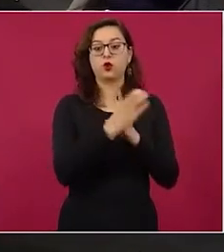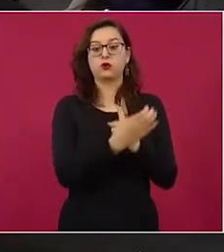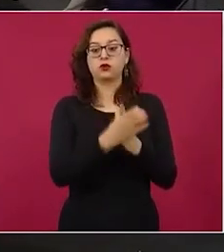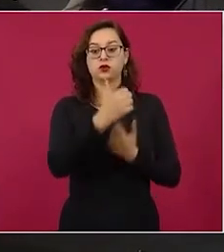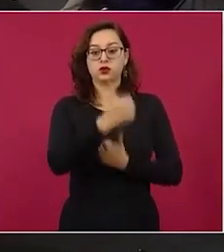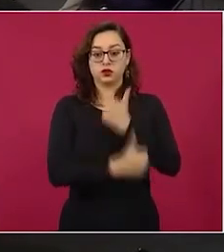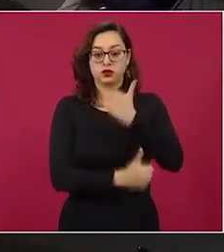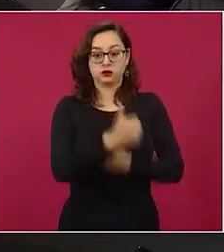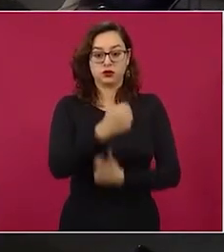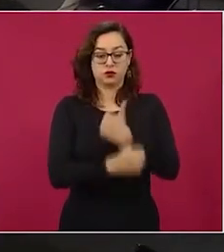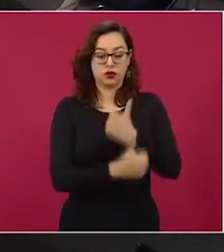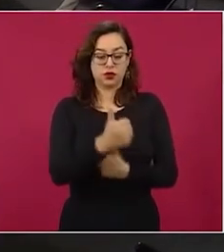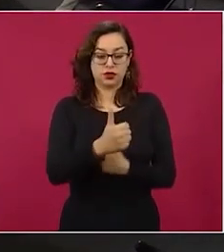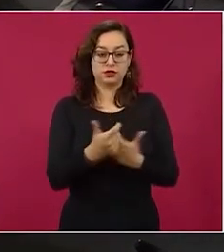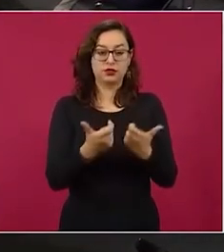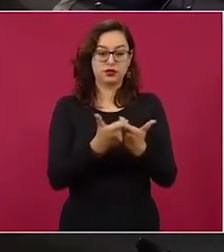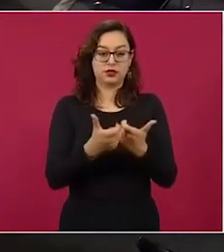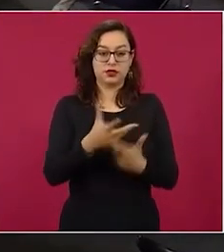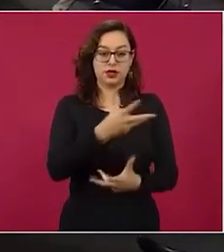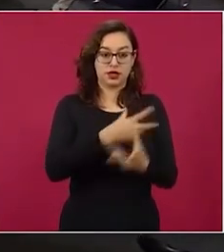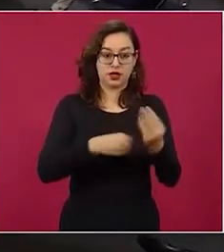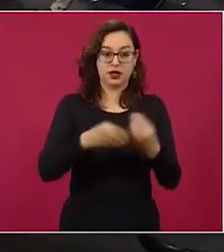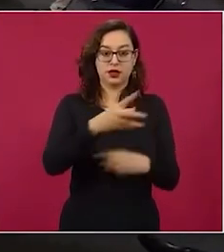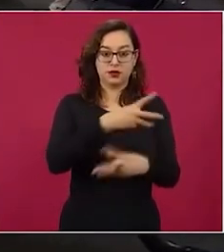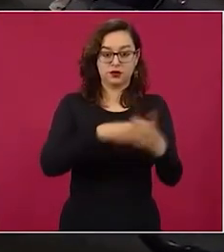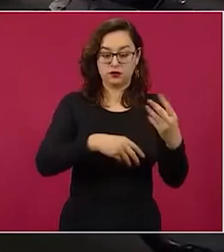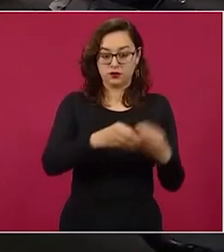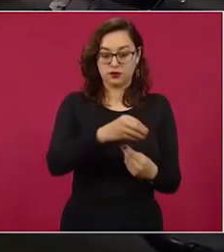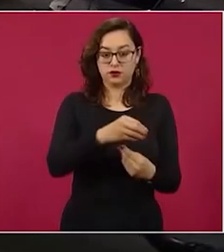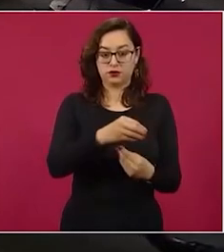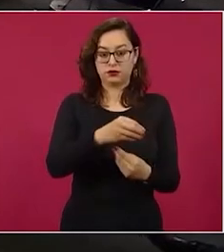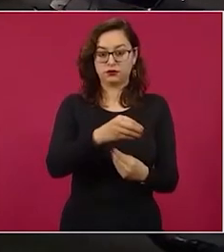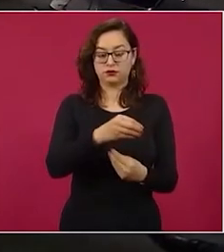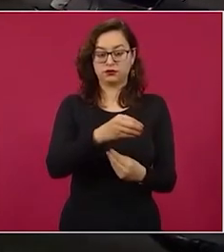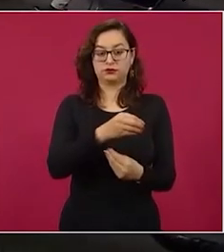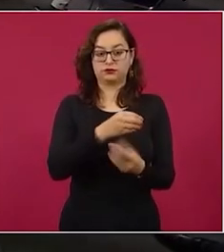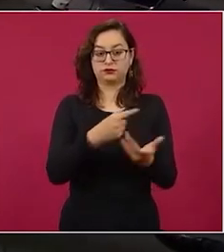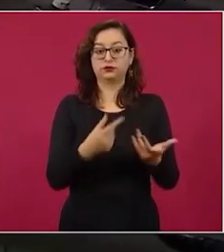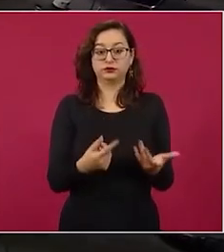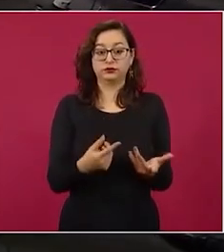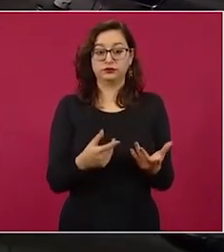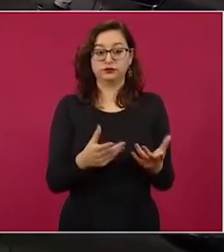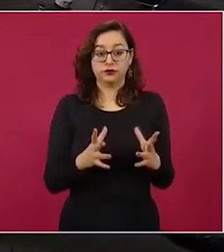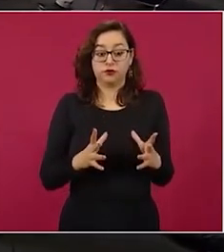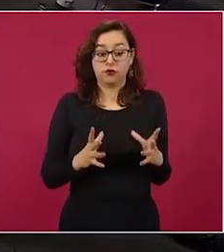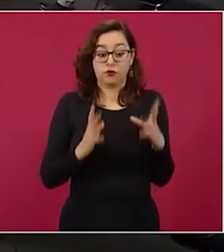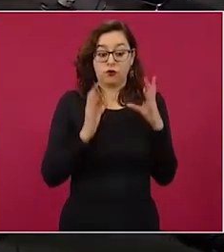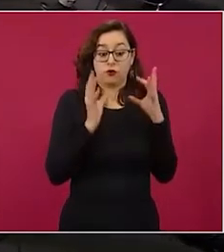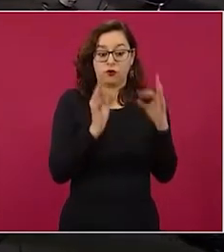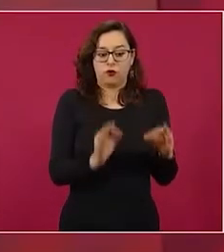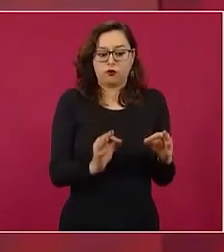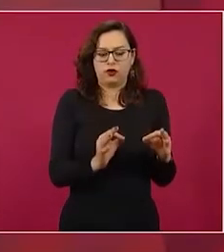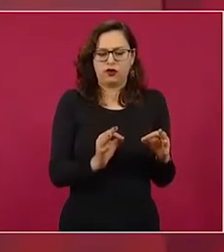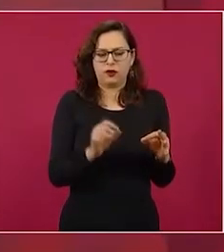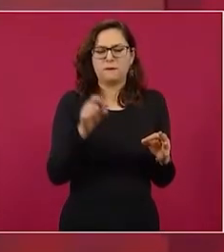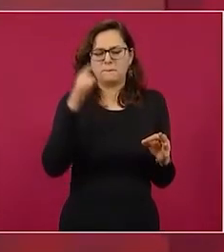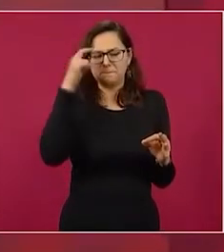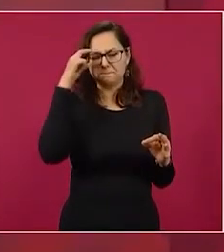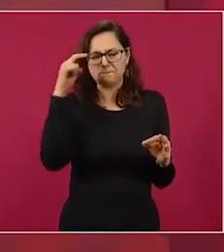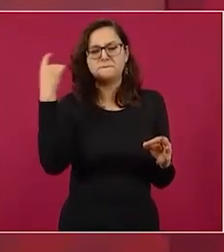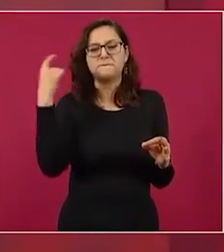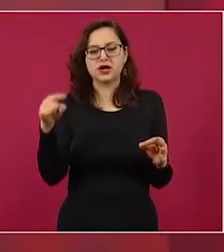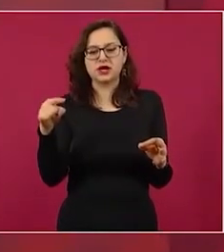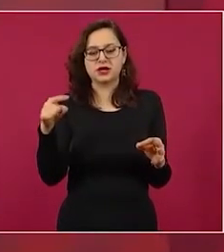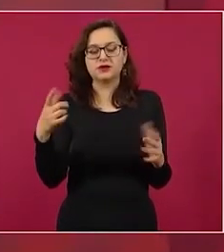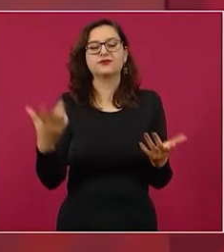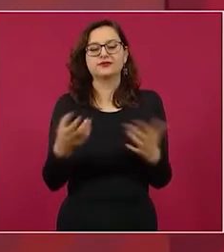competencia económica que la crearon para proteger a las